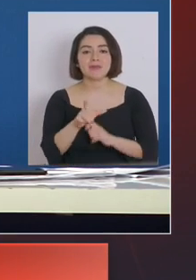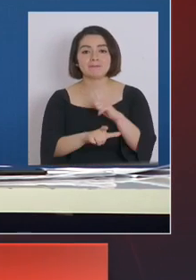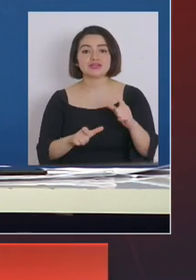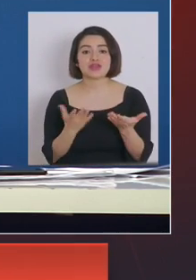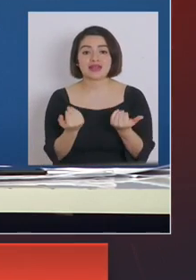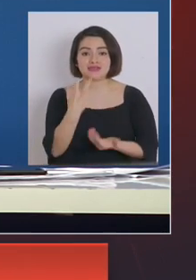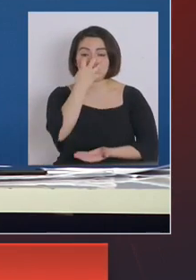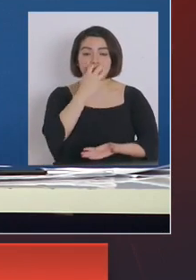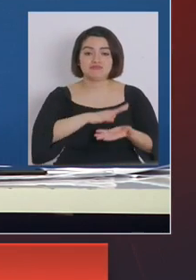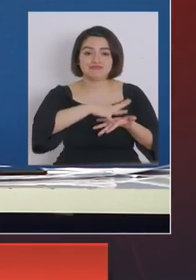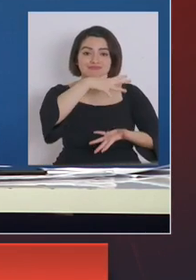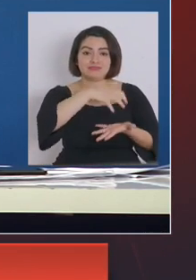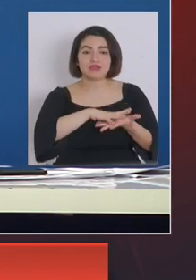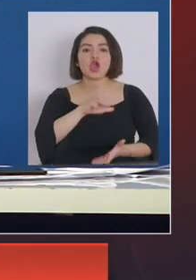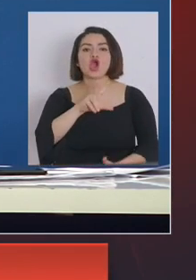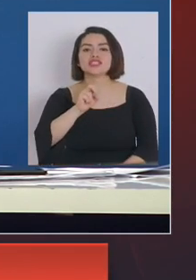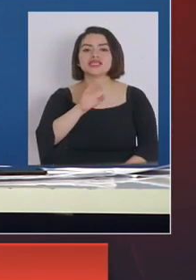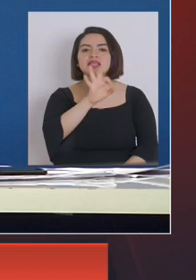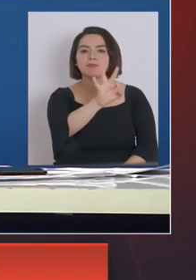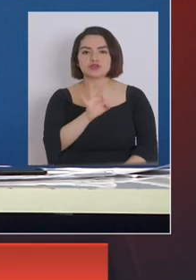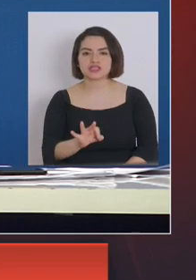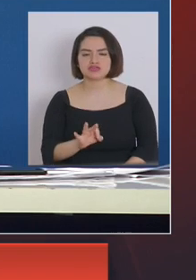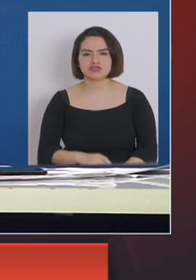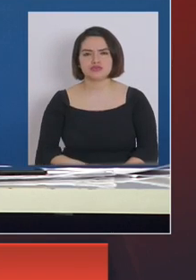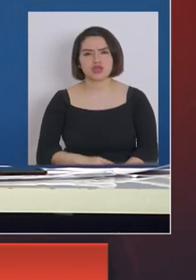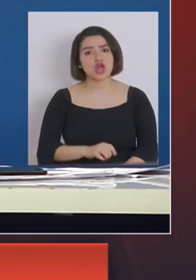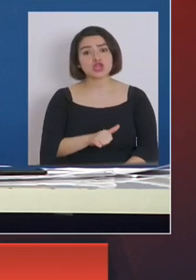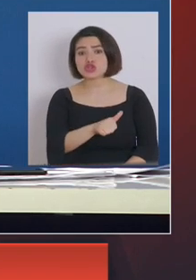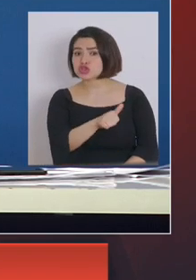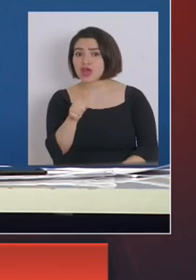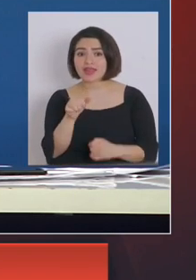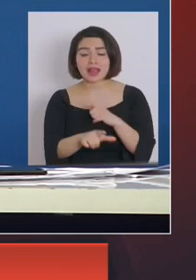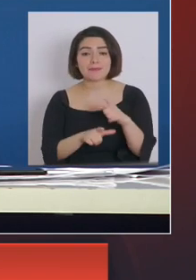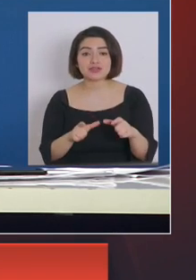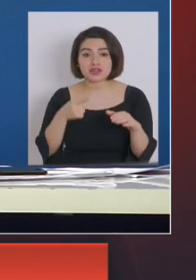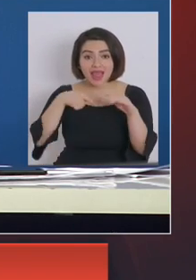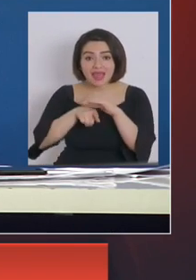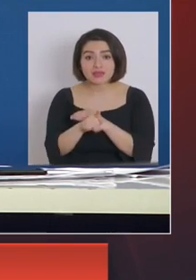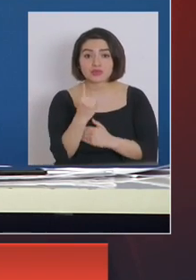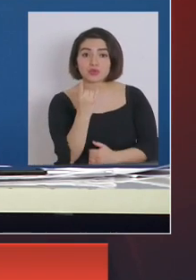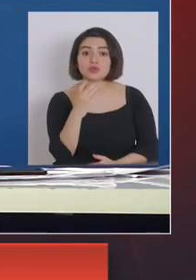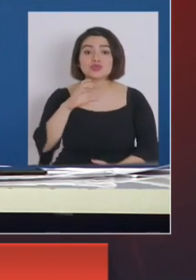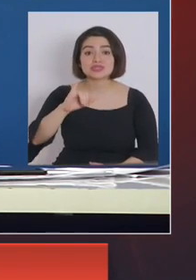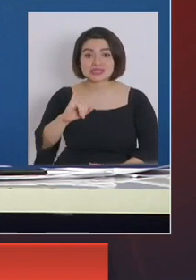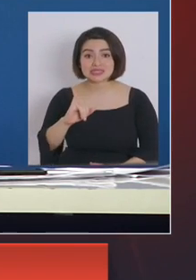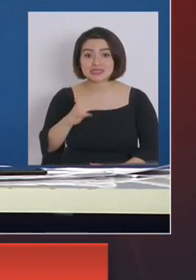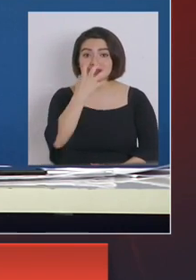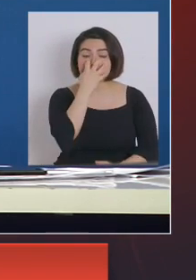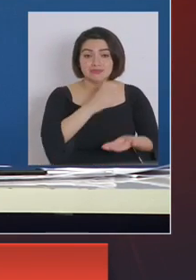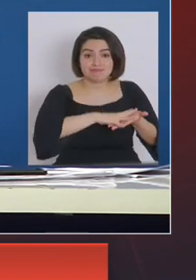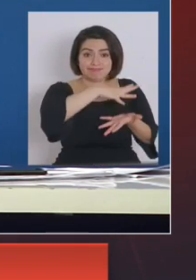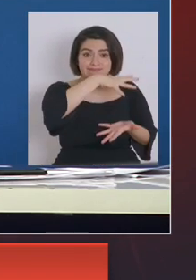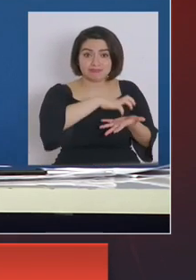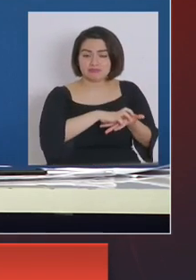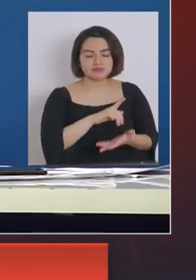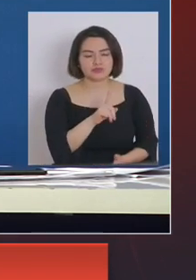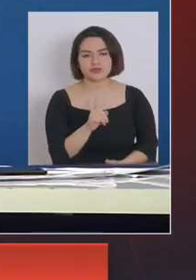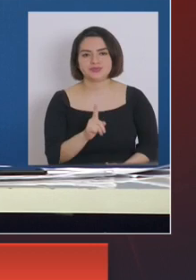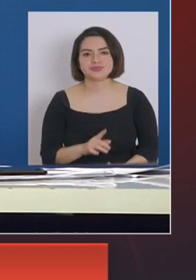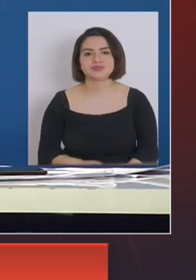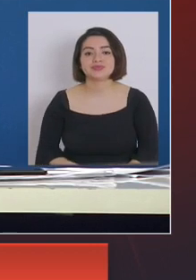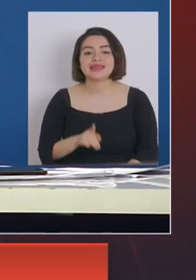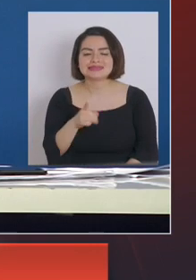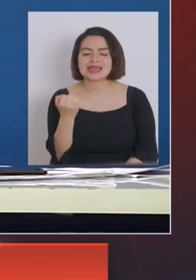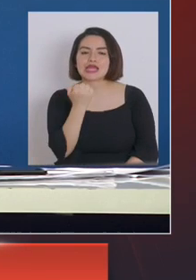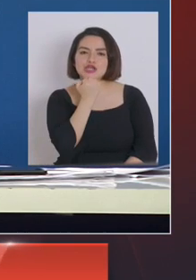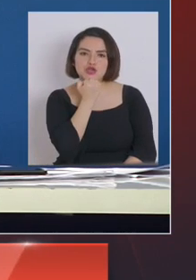ventilados son solamente un 80%. No todos los pacientes que están en las unidades de tratamiento intensivo están ventilados. Eso es